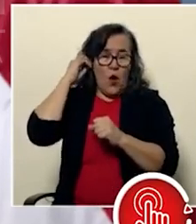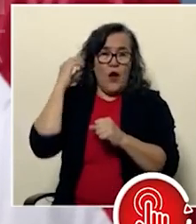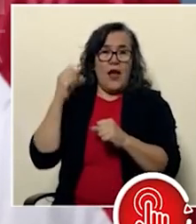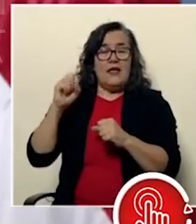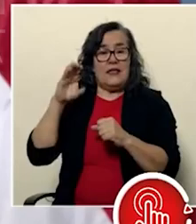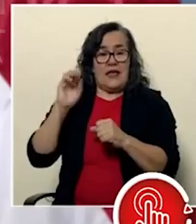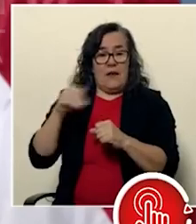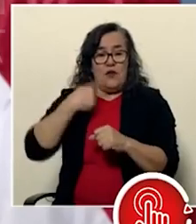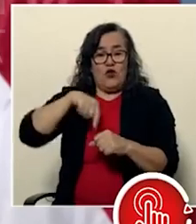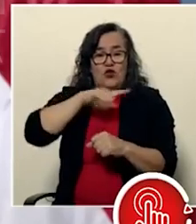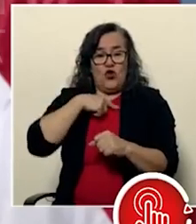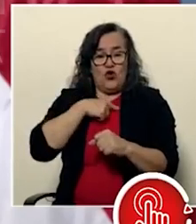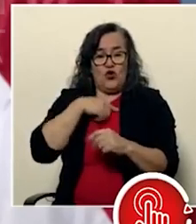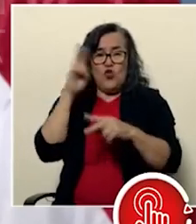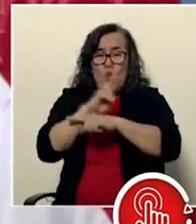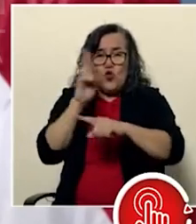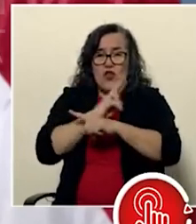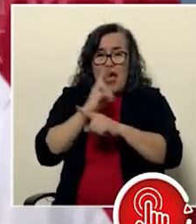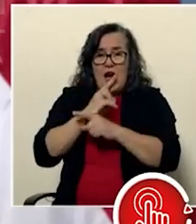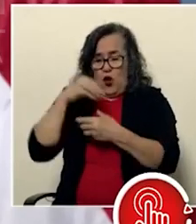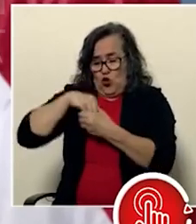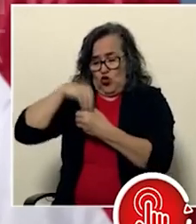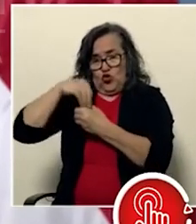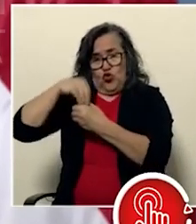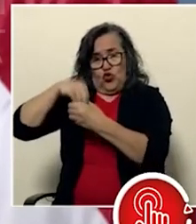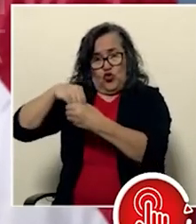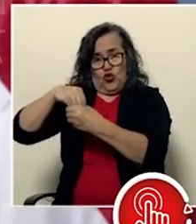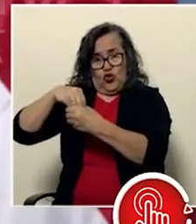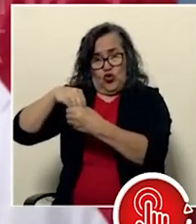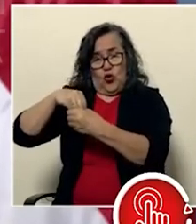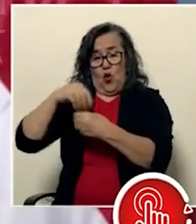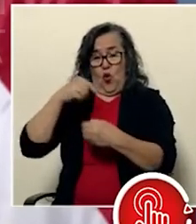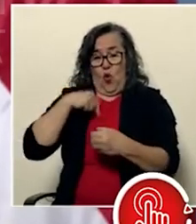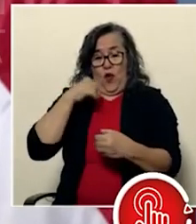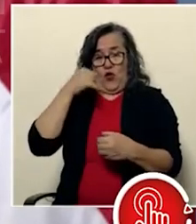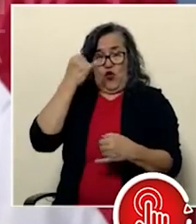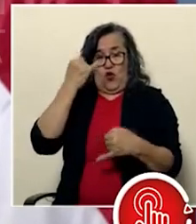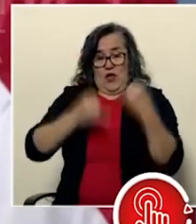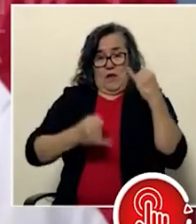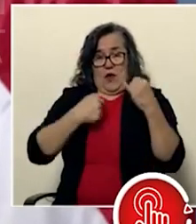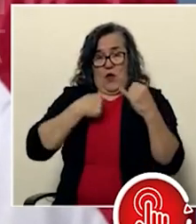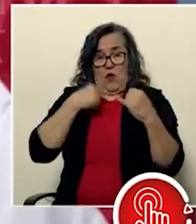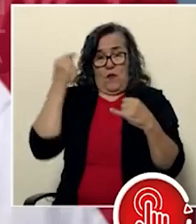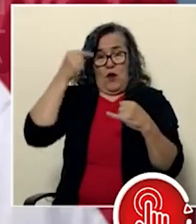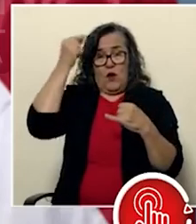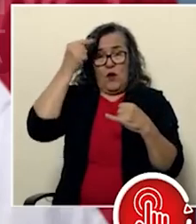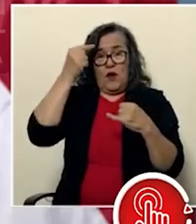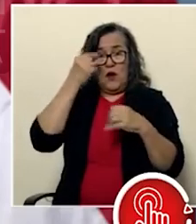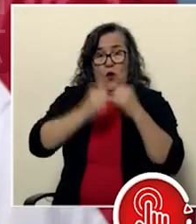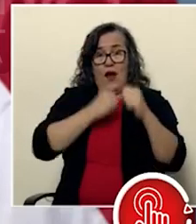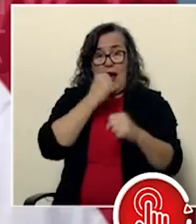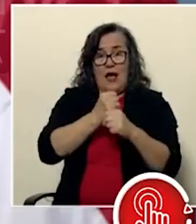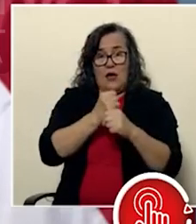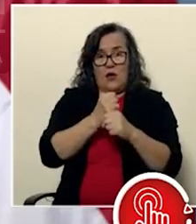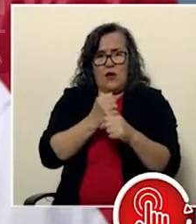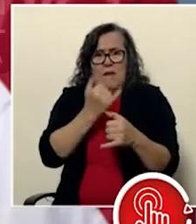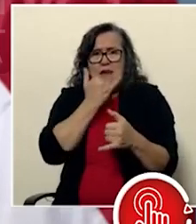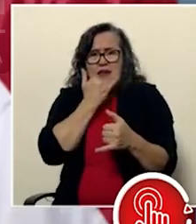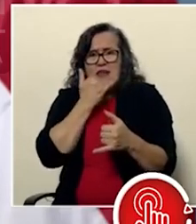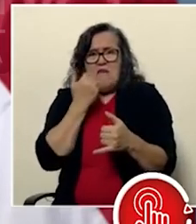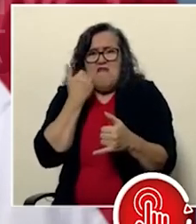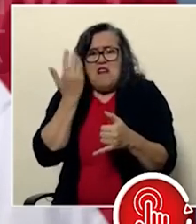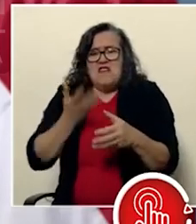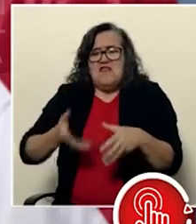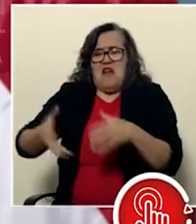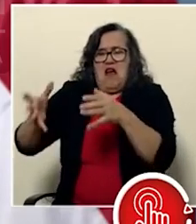que comer las reservas el año en que yo salgo del gobierno, sería mucho más fácil